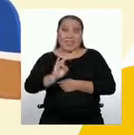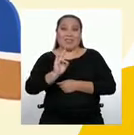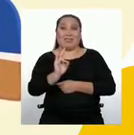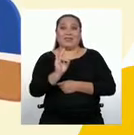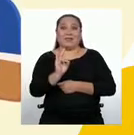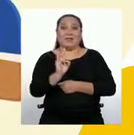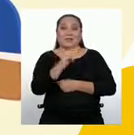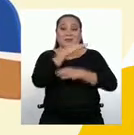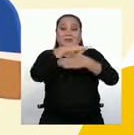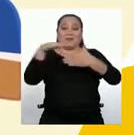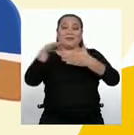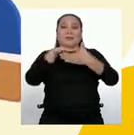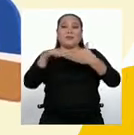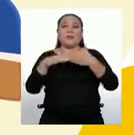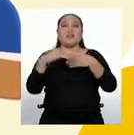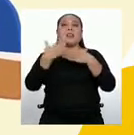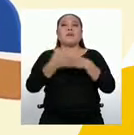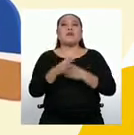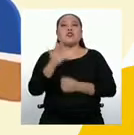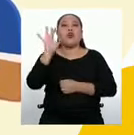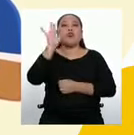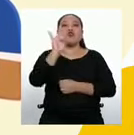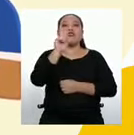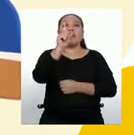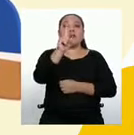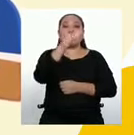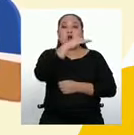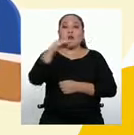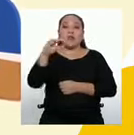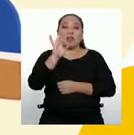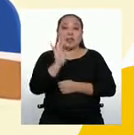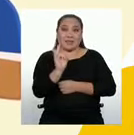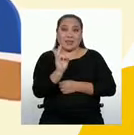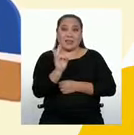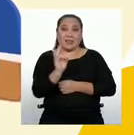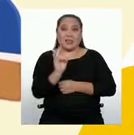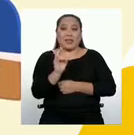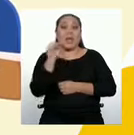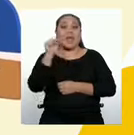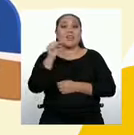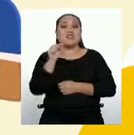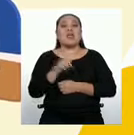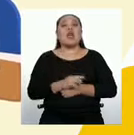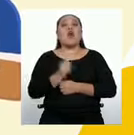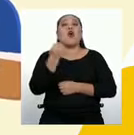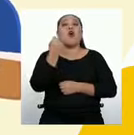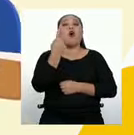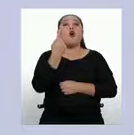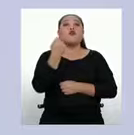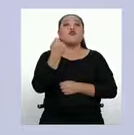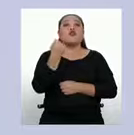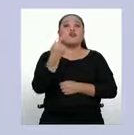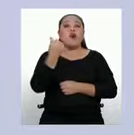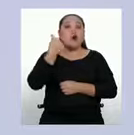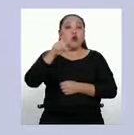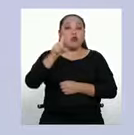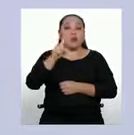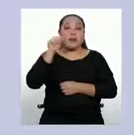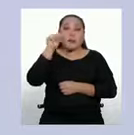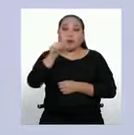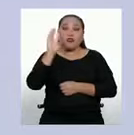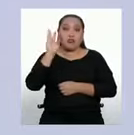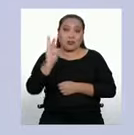Después de operar obtenemos 81 entre 7, lo que nos da un resultado de 11,6. ¡Listo!